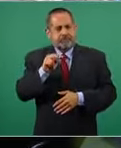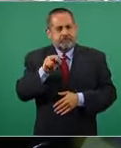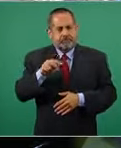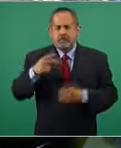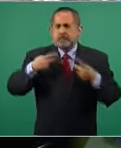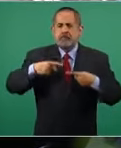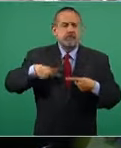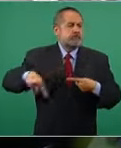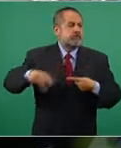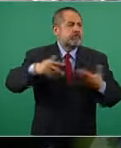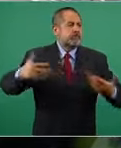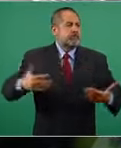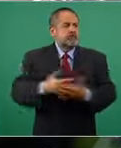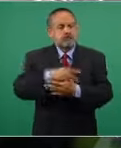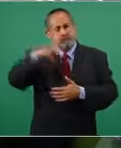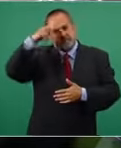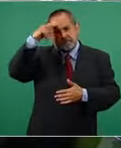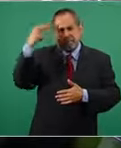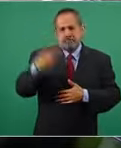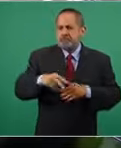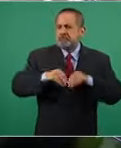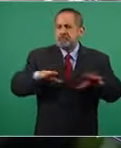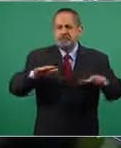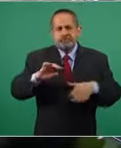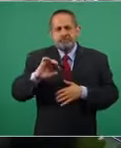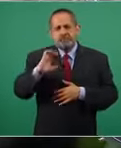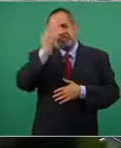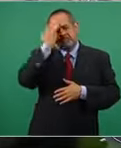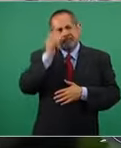mexicanos se enteren.